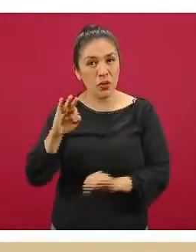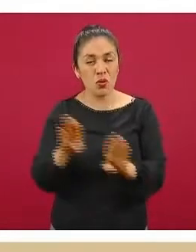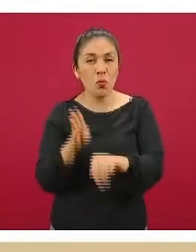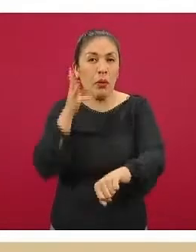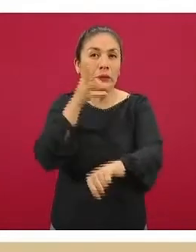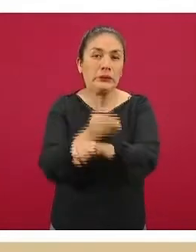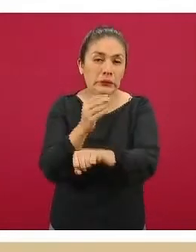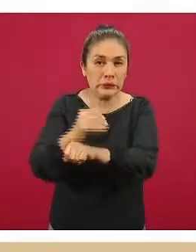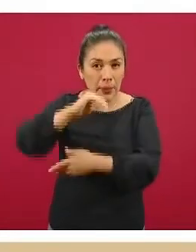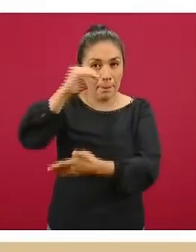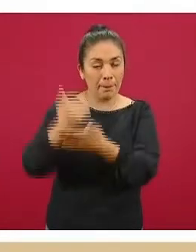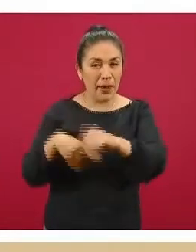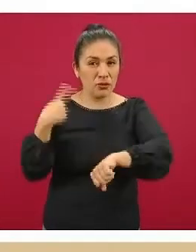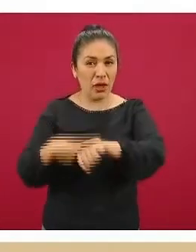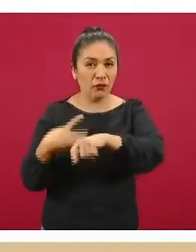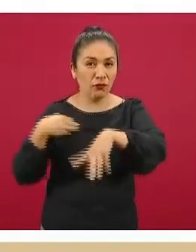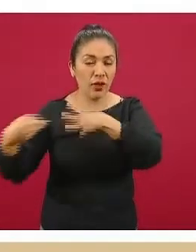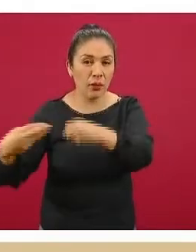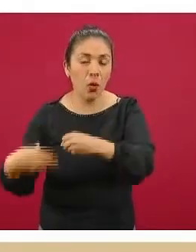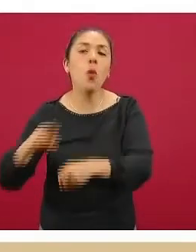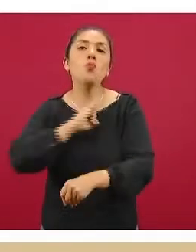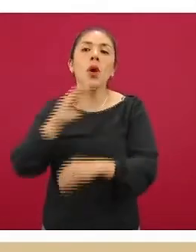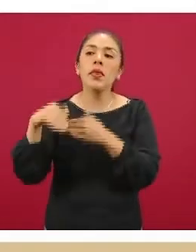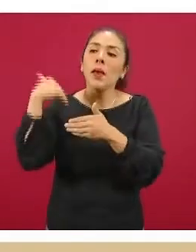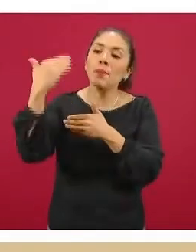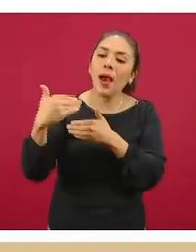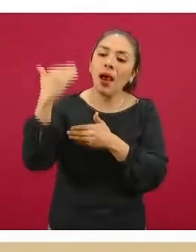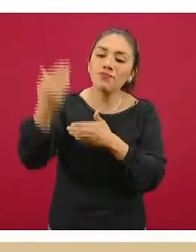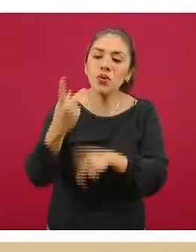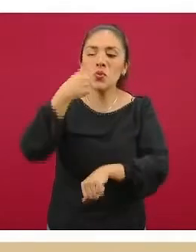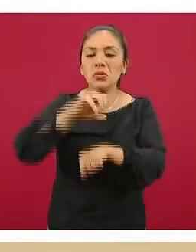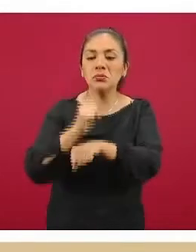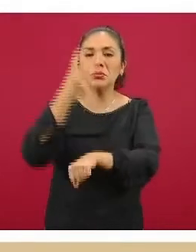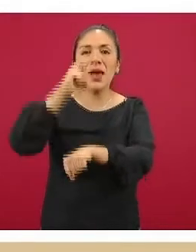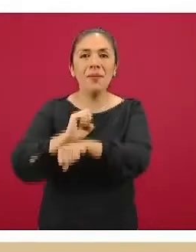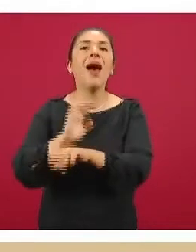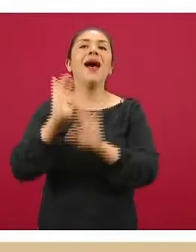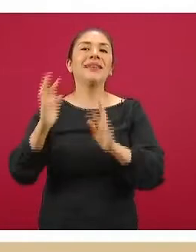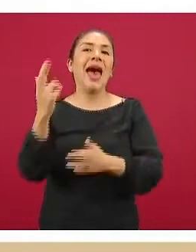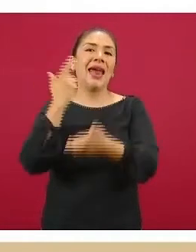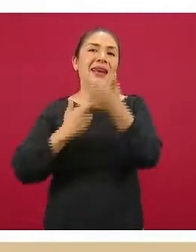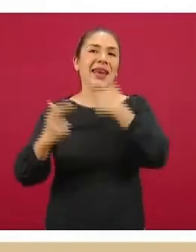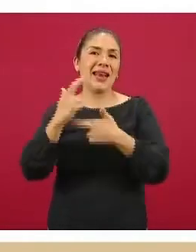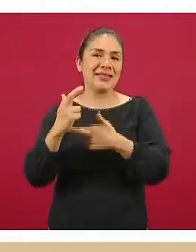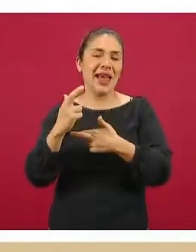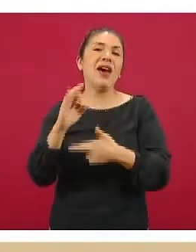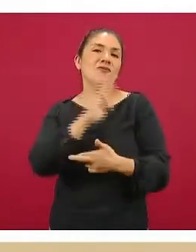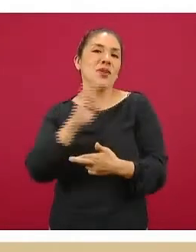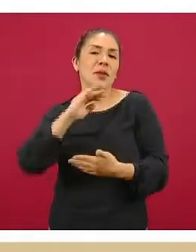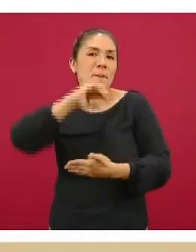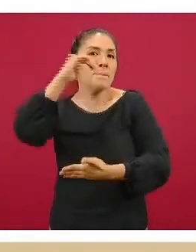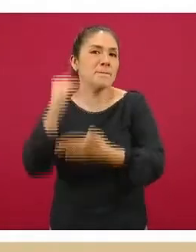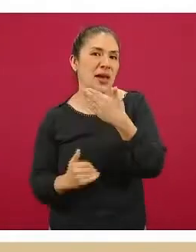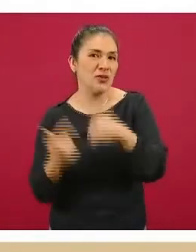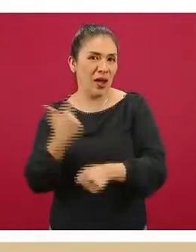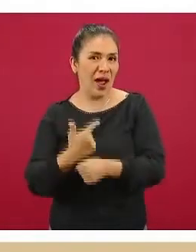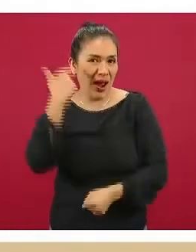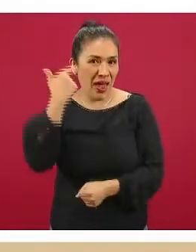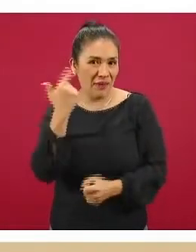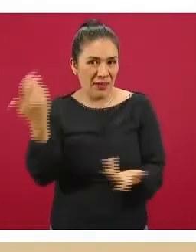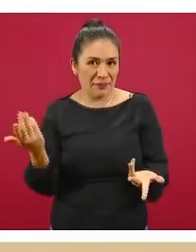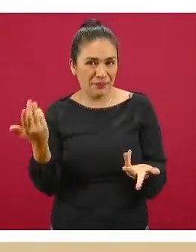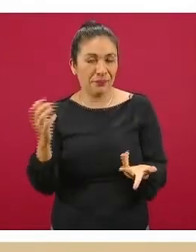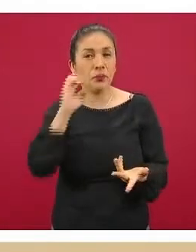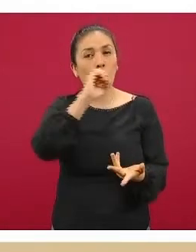mitigación en la transmisión, pudiera en semanas posteriores también entonces regresar a niveles de riesgo más bajo. Y en el